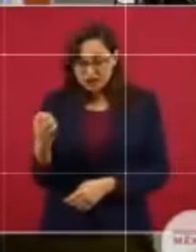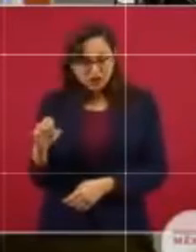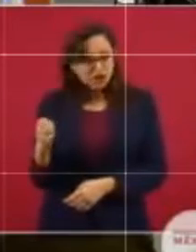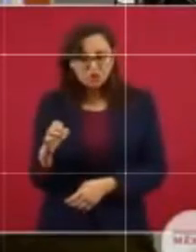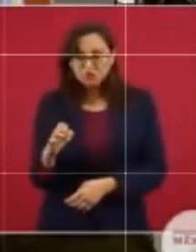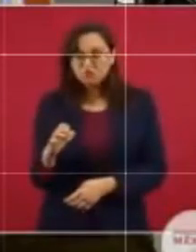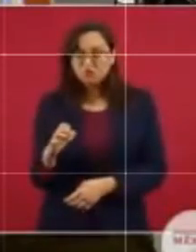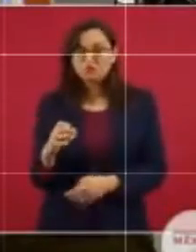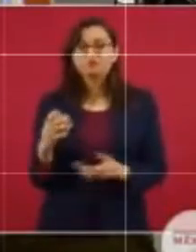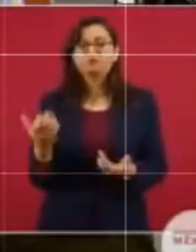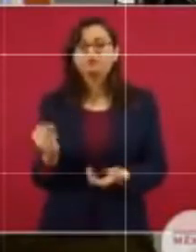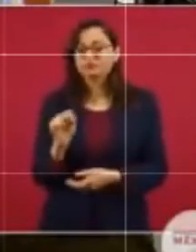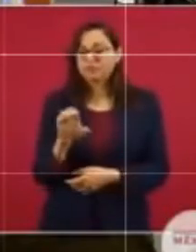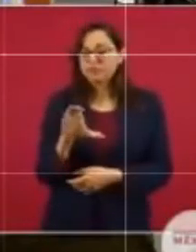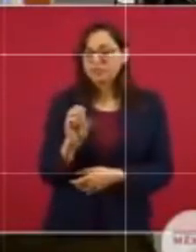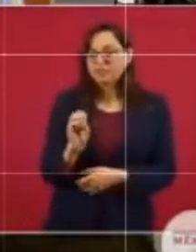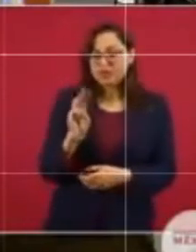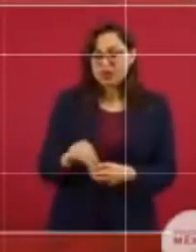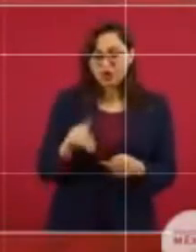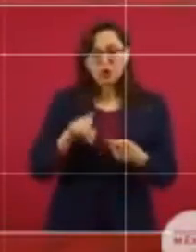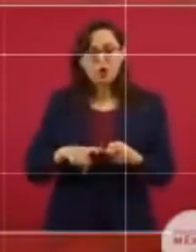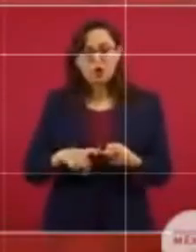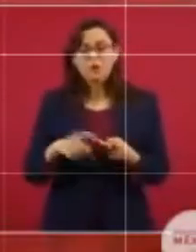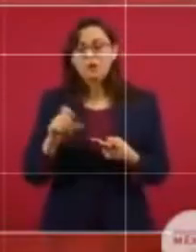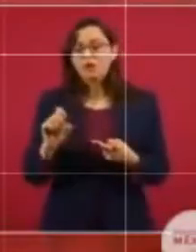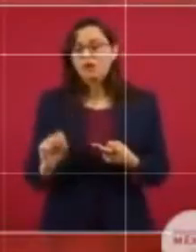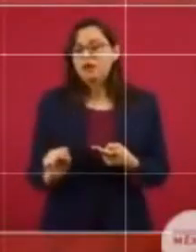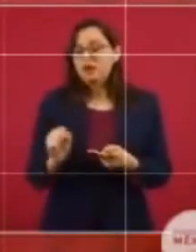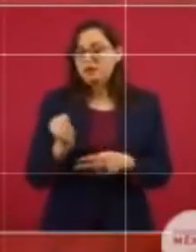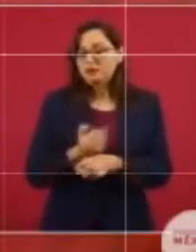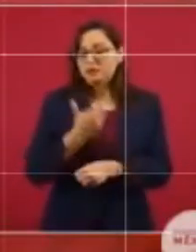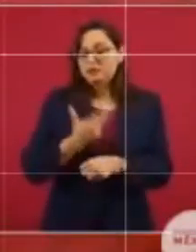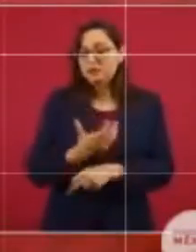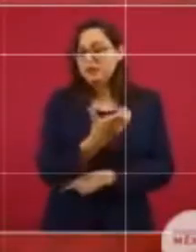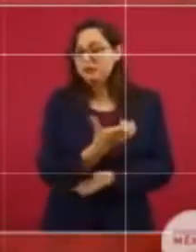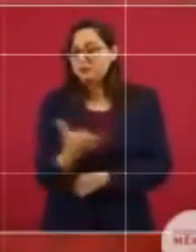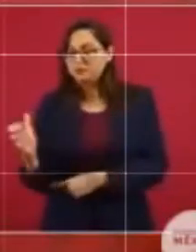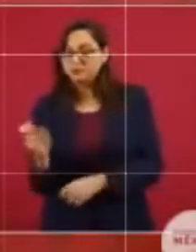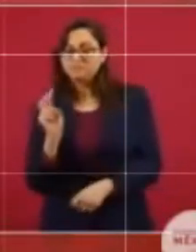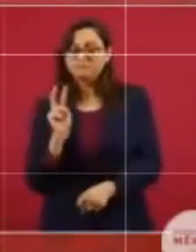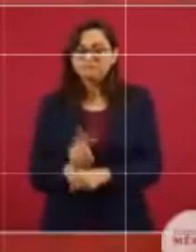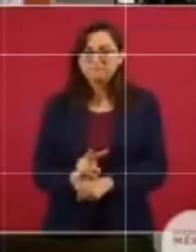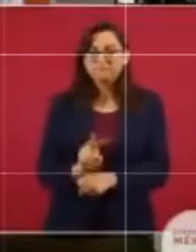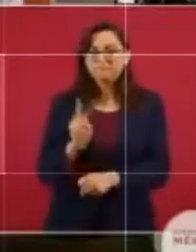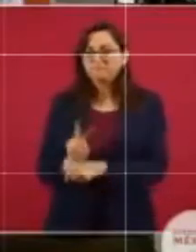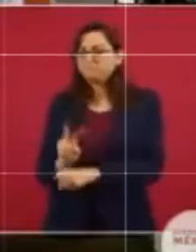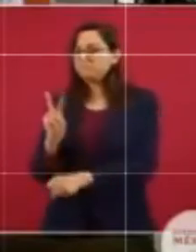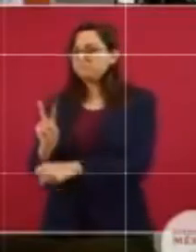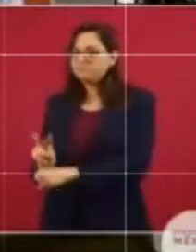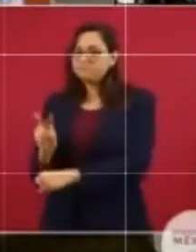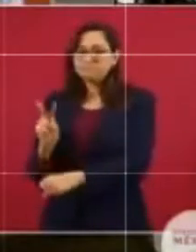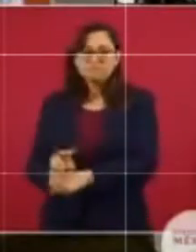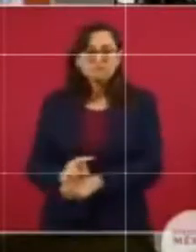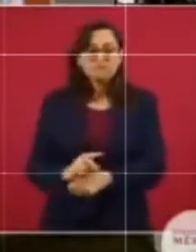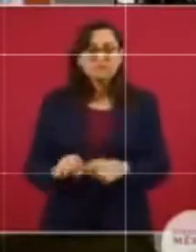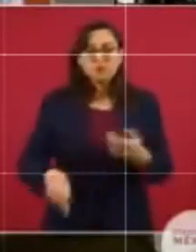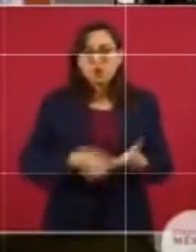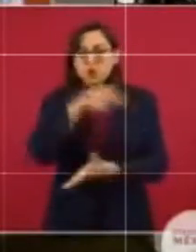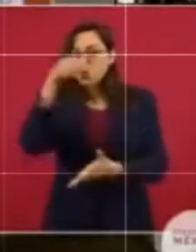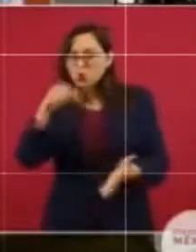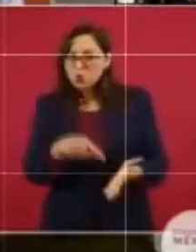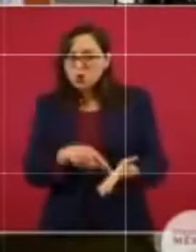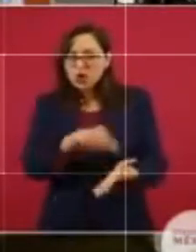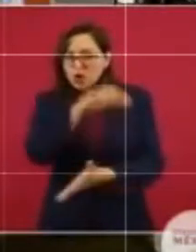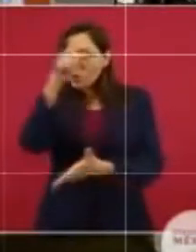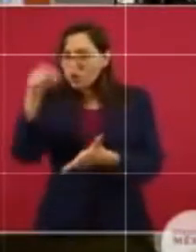las Secretarías de Economía y Agricultura realizarán un monitoreo constante de todos los eslabones